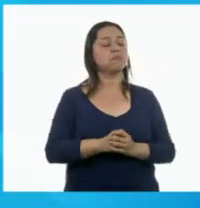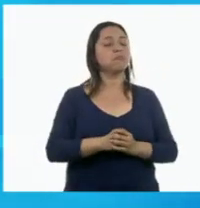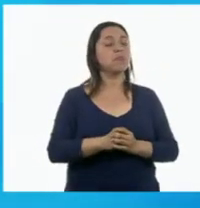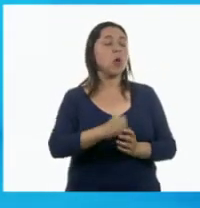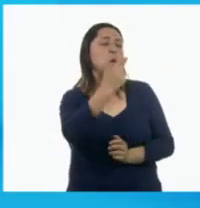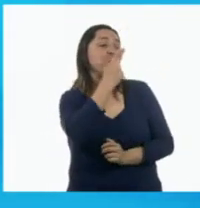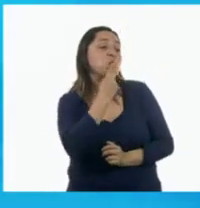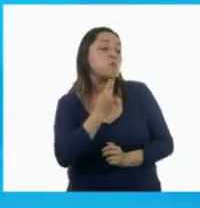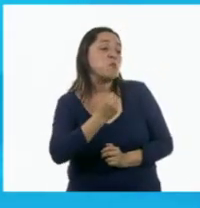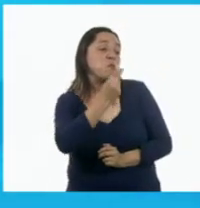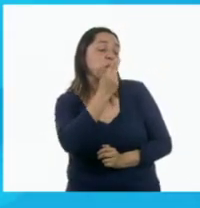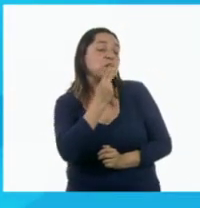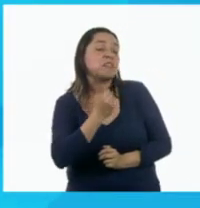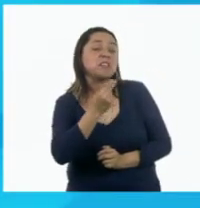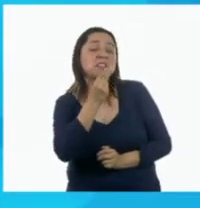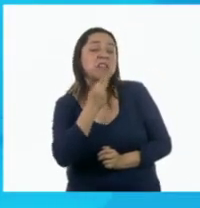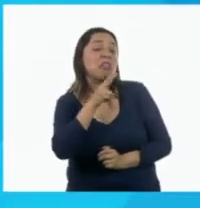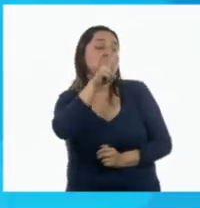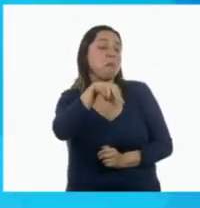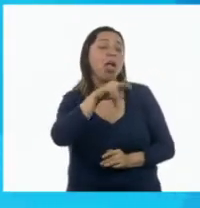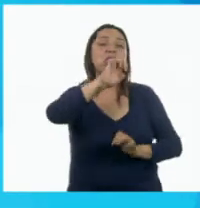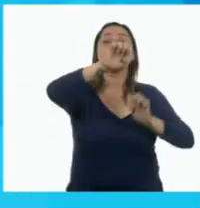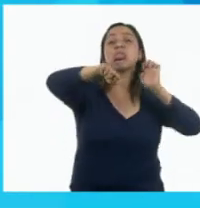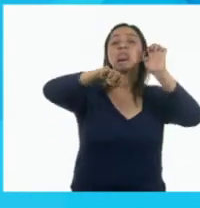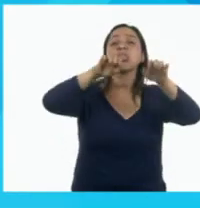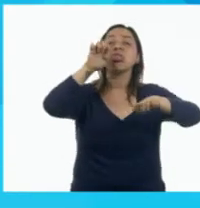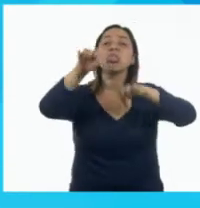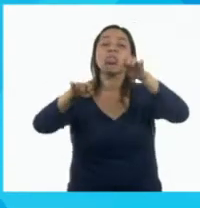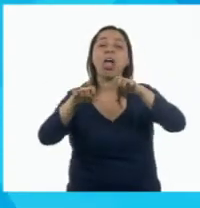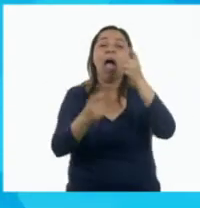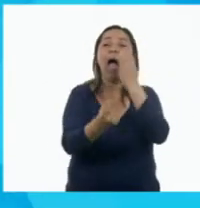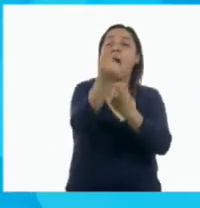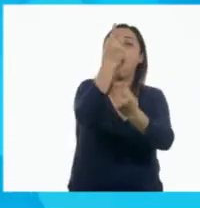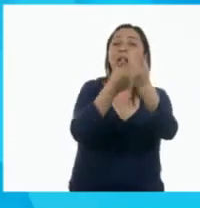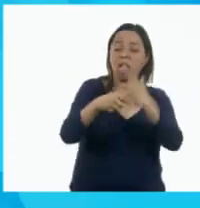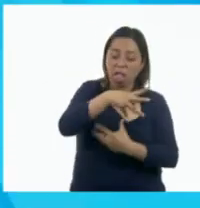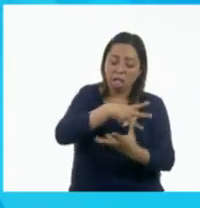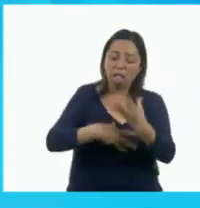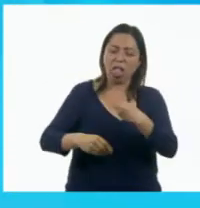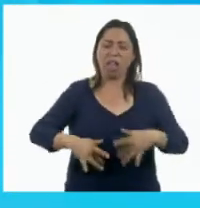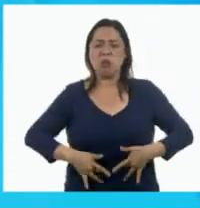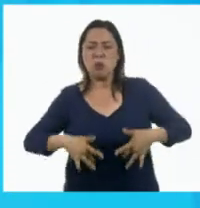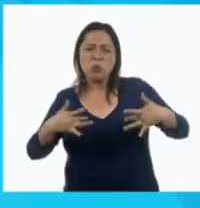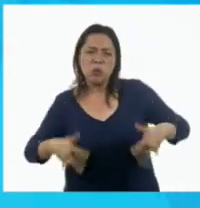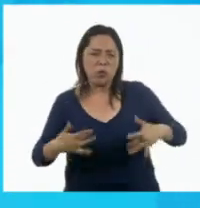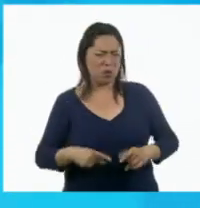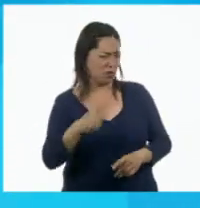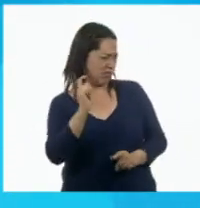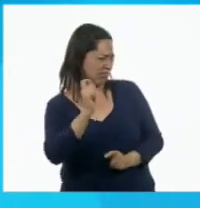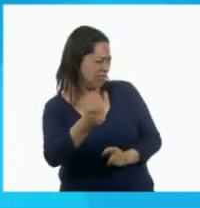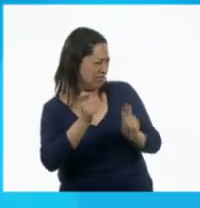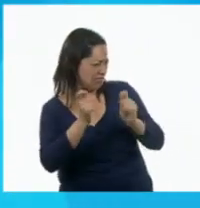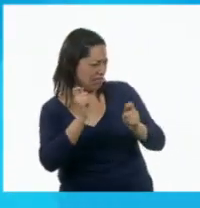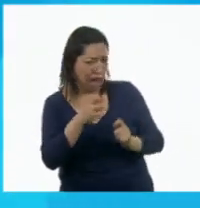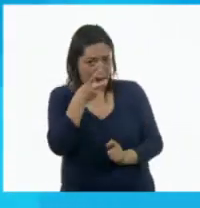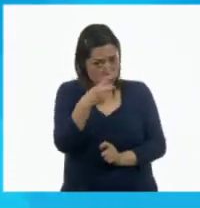dulce sabor es un engaño. A varios les hace daño. ¿A qué te refieres, limón? Esa es solo tu opinión. Las frutas